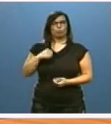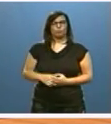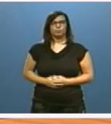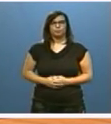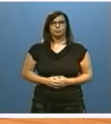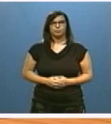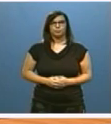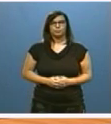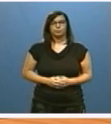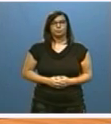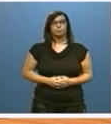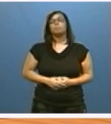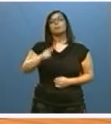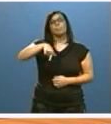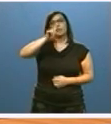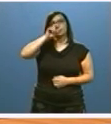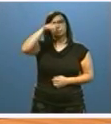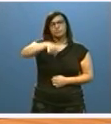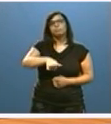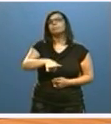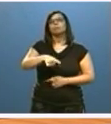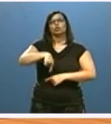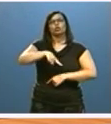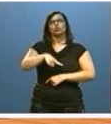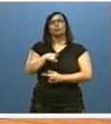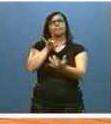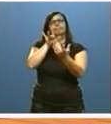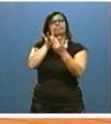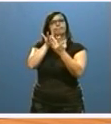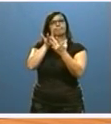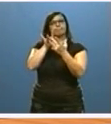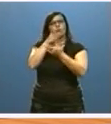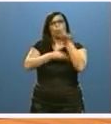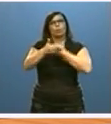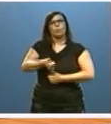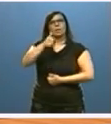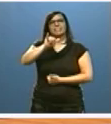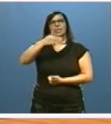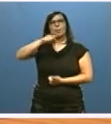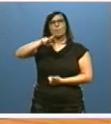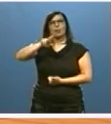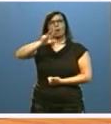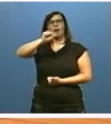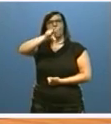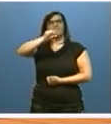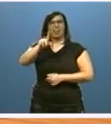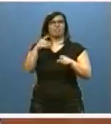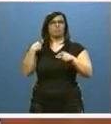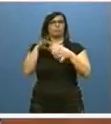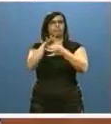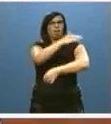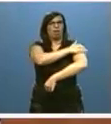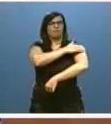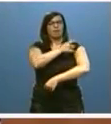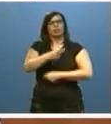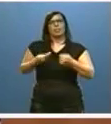Por otra parte, en 2016 hemos fortalecido nuestra colaboración con Iberaval, a través del programa ADE Financia, con una aportación de 3